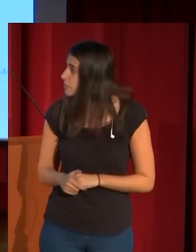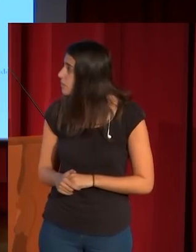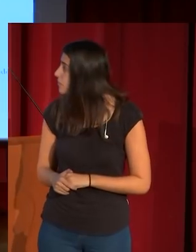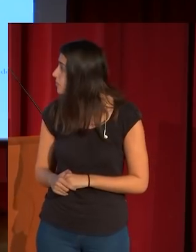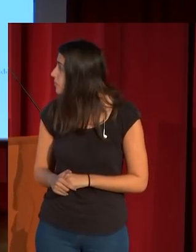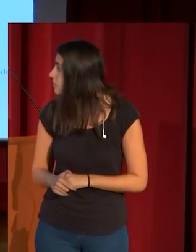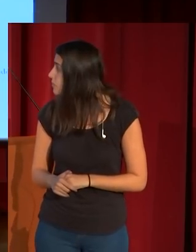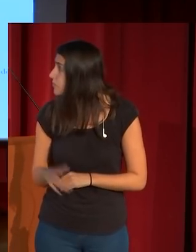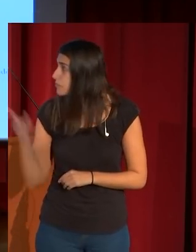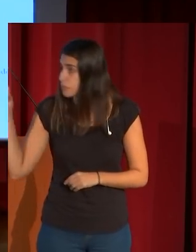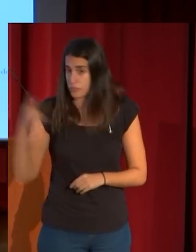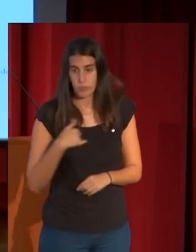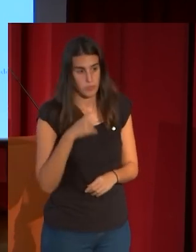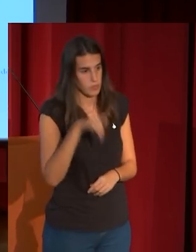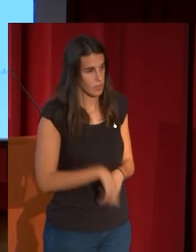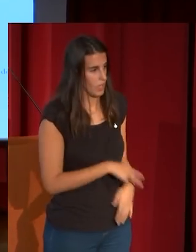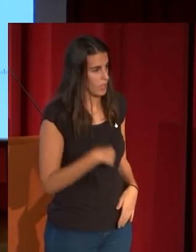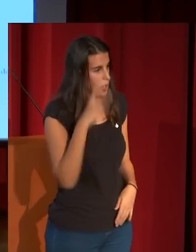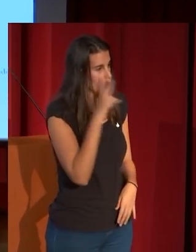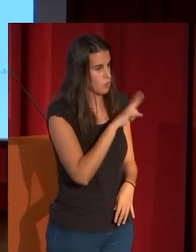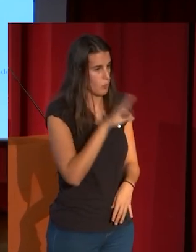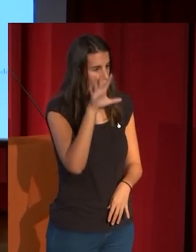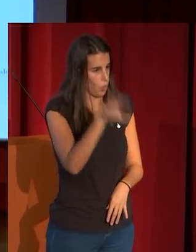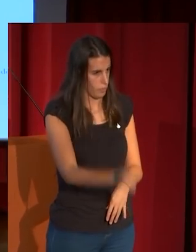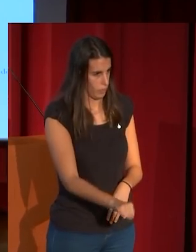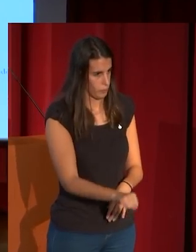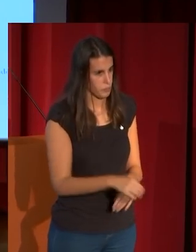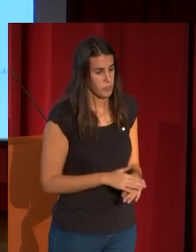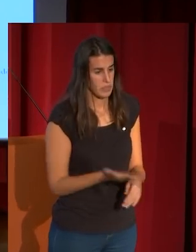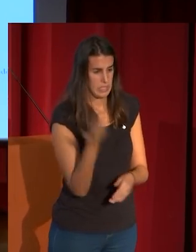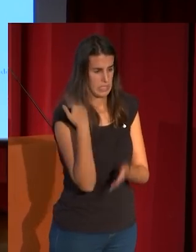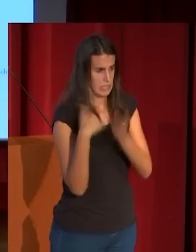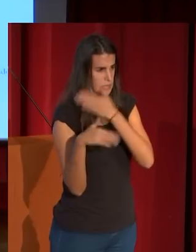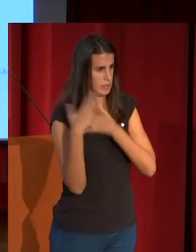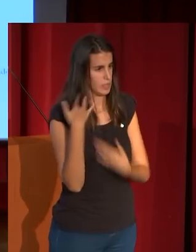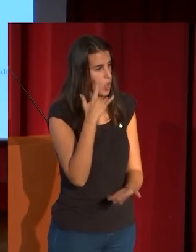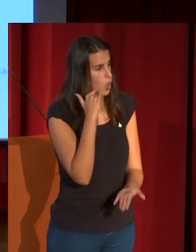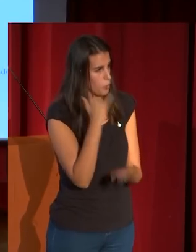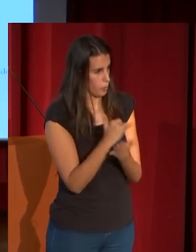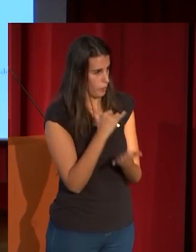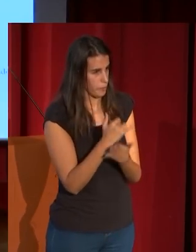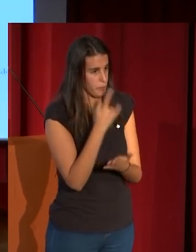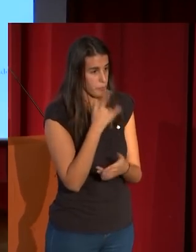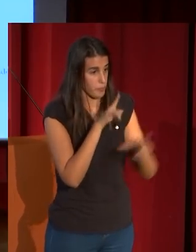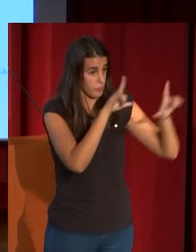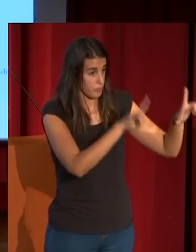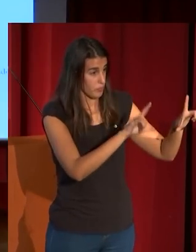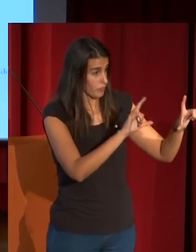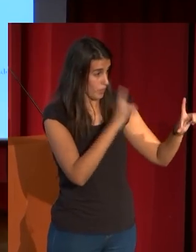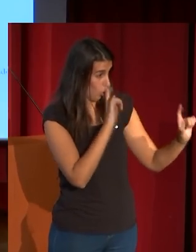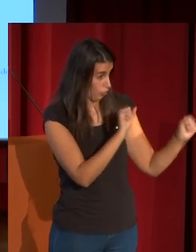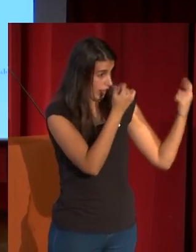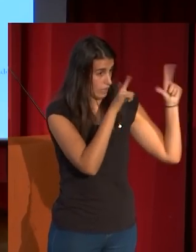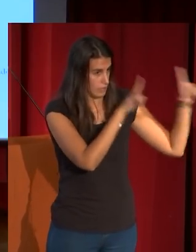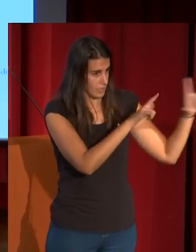adquirió el Prado hace unos años. Hicimos la prueba, se acordarán algunos de ustedes, de colocarla al lado del original, la